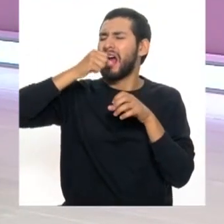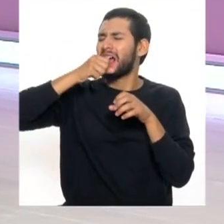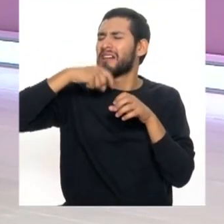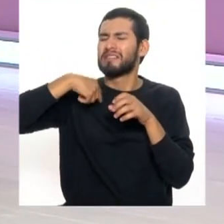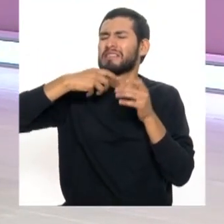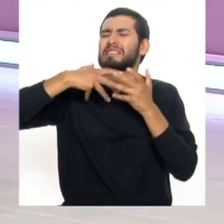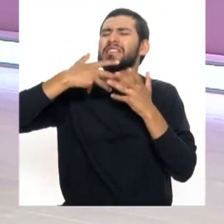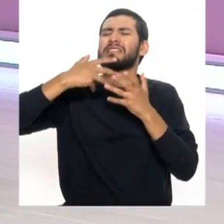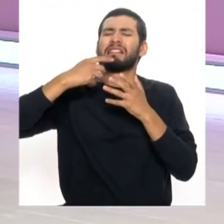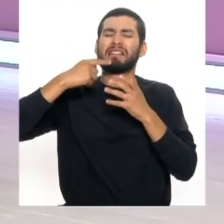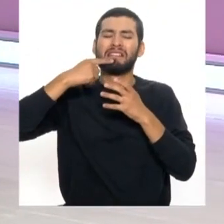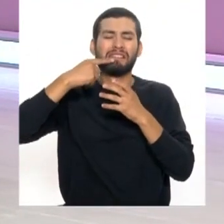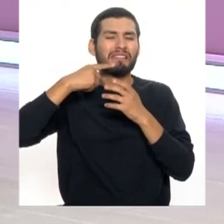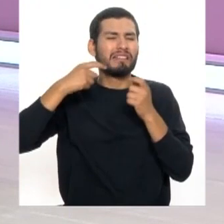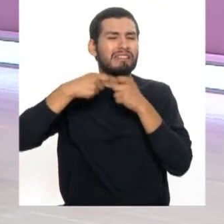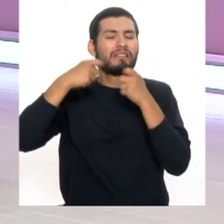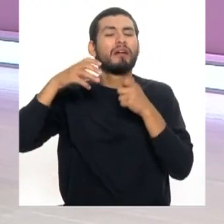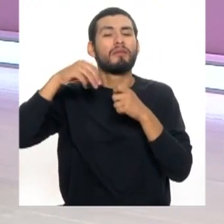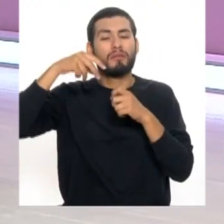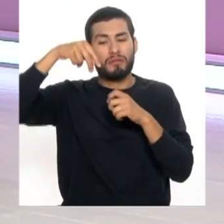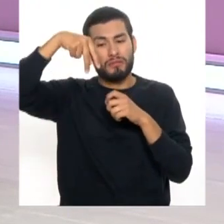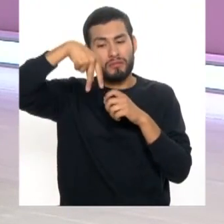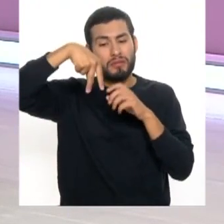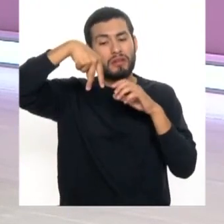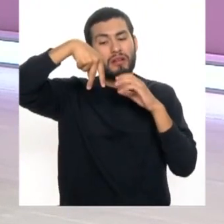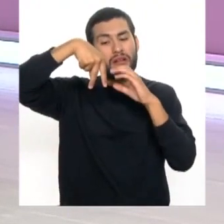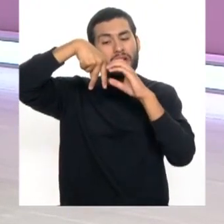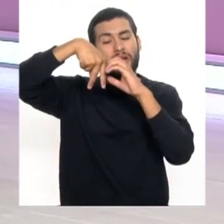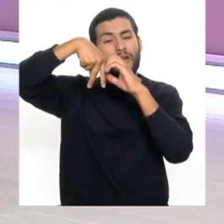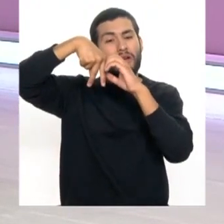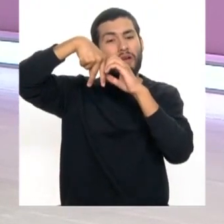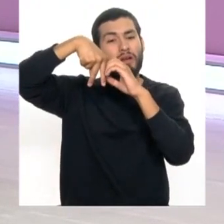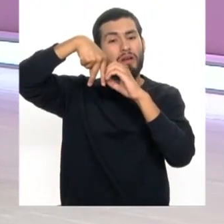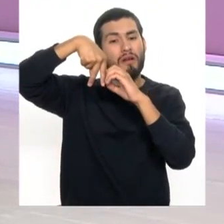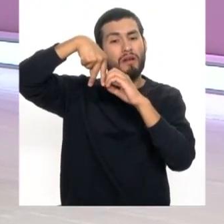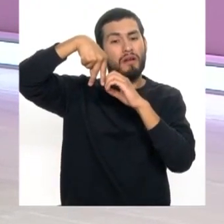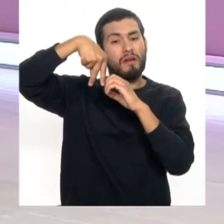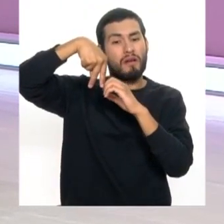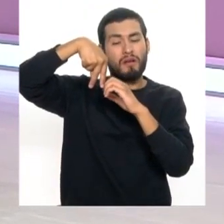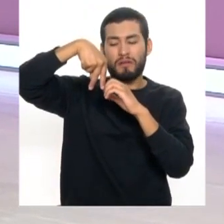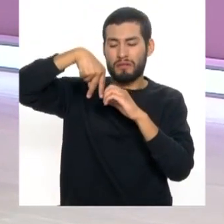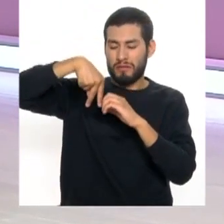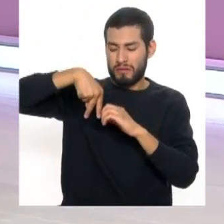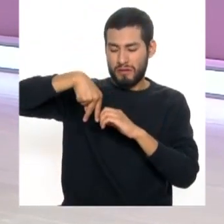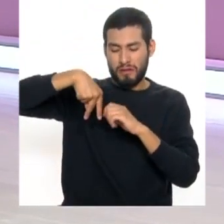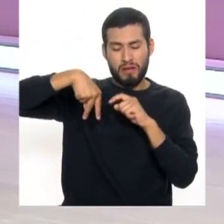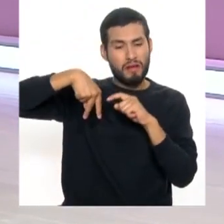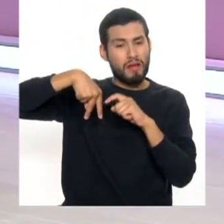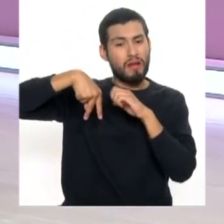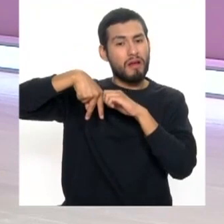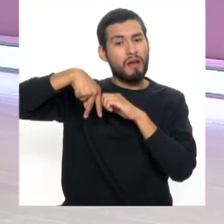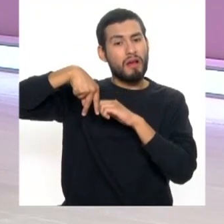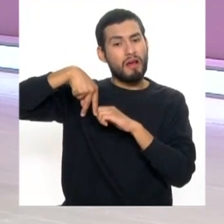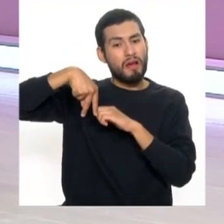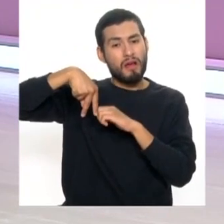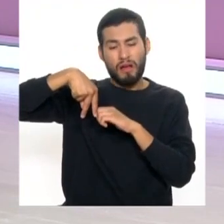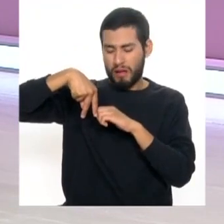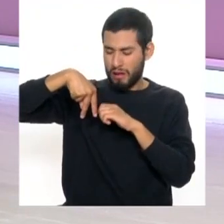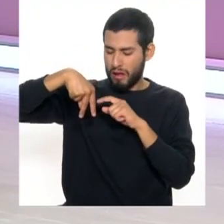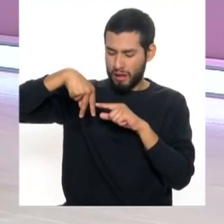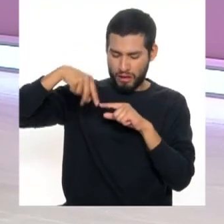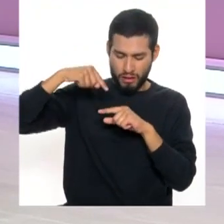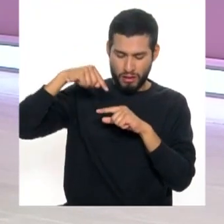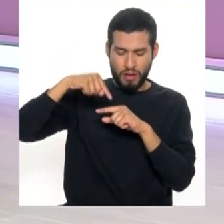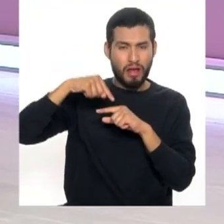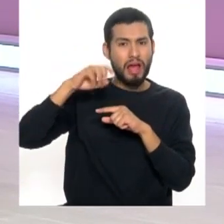electricidad. Porque la raíz está expuesta. No es que haya crecido el diente, sino que la encía se ha retraído junto con el hueso. Ahora, los problemas